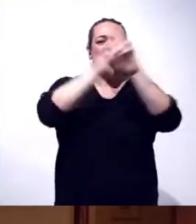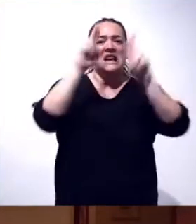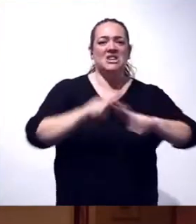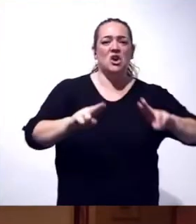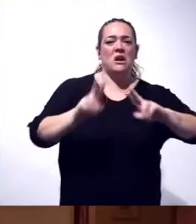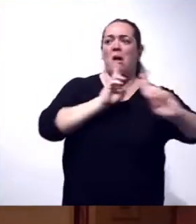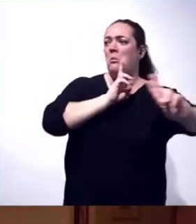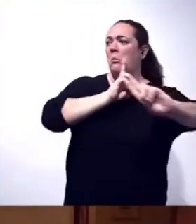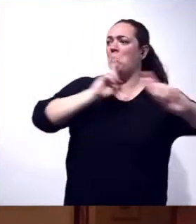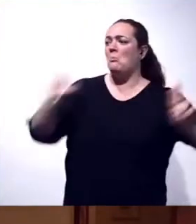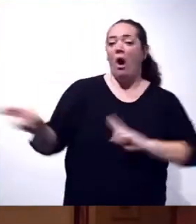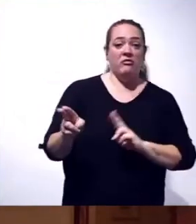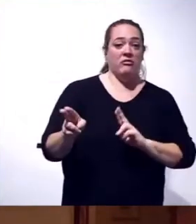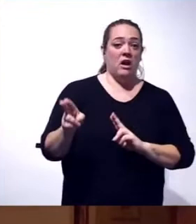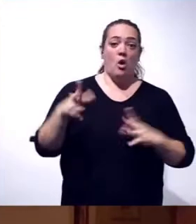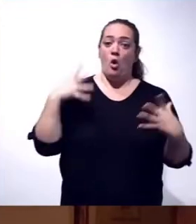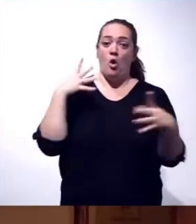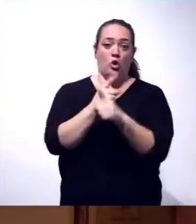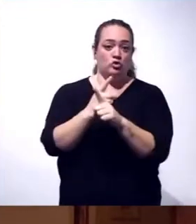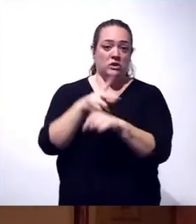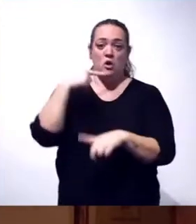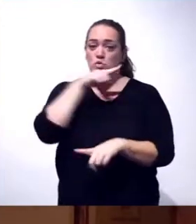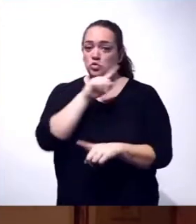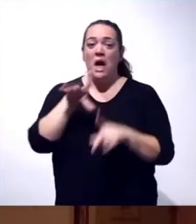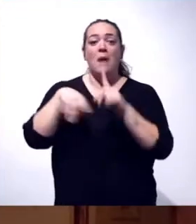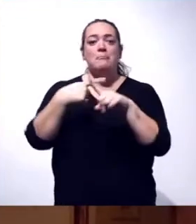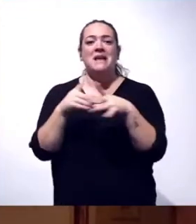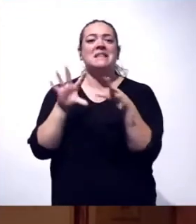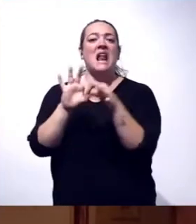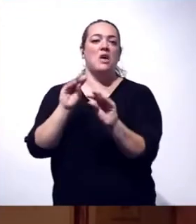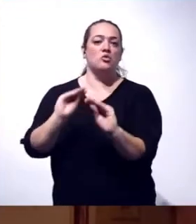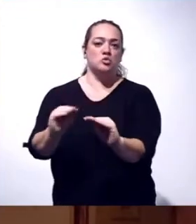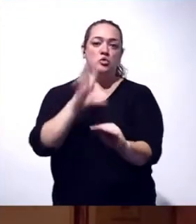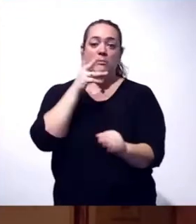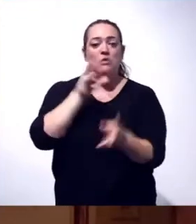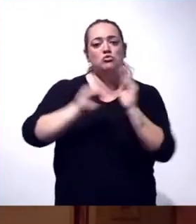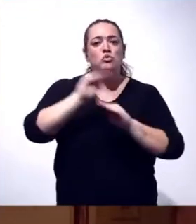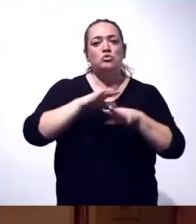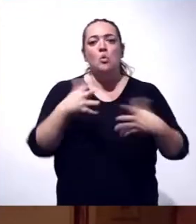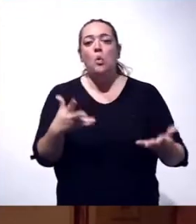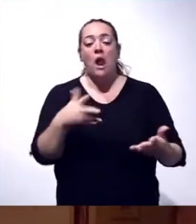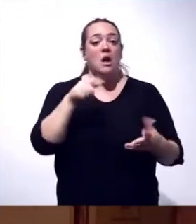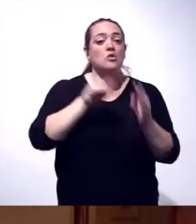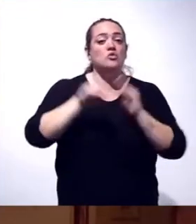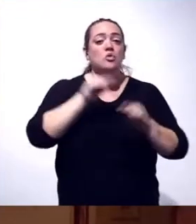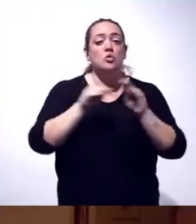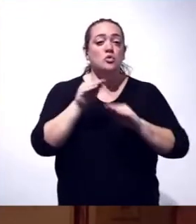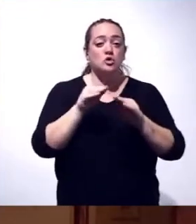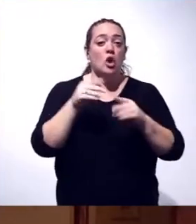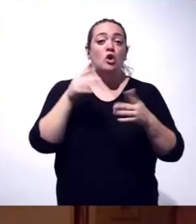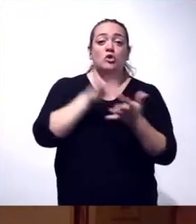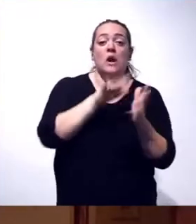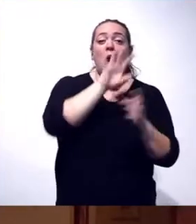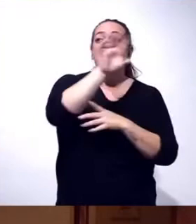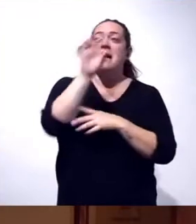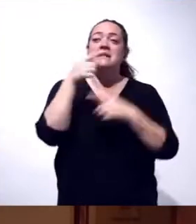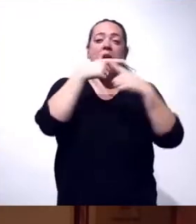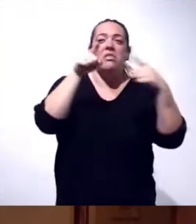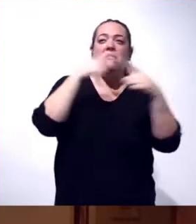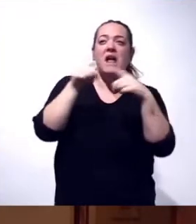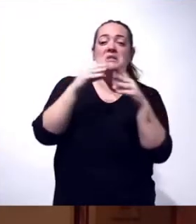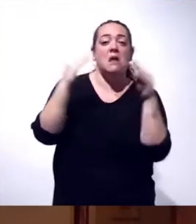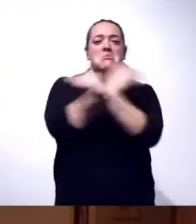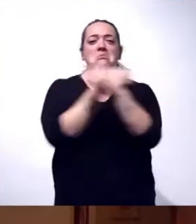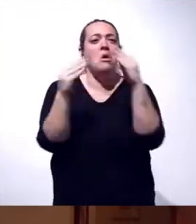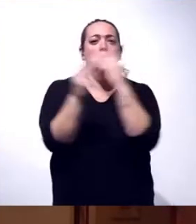Rusia, incluso de algunos de sus aliados, para que la solución fuera lo que tiene que ser siempre la solución ante las diferencias entre los países, entre